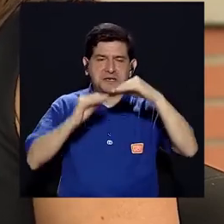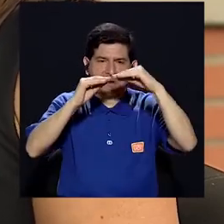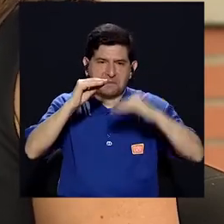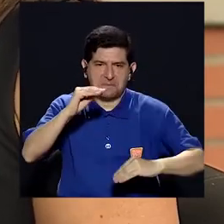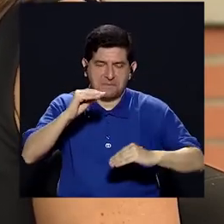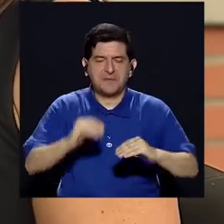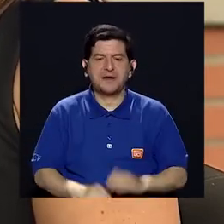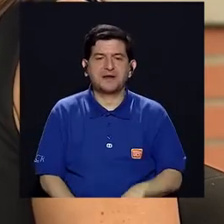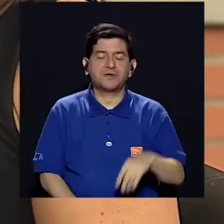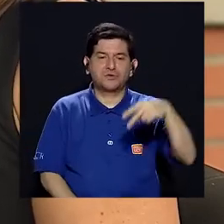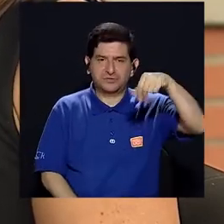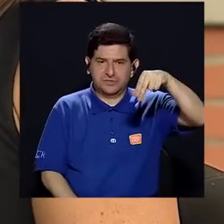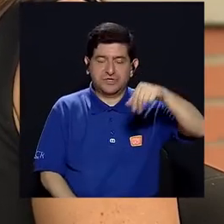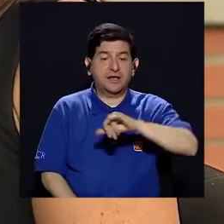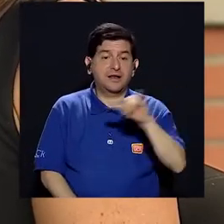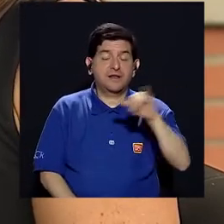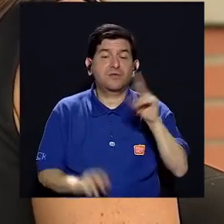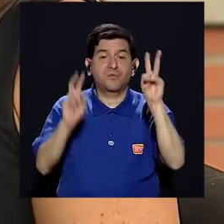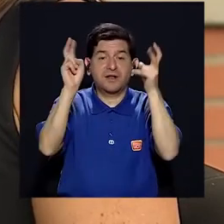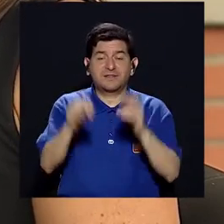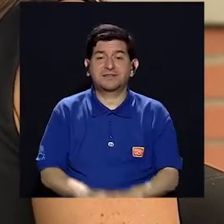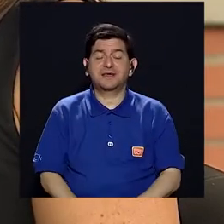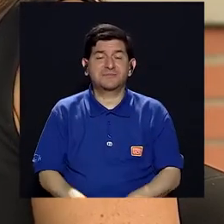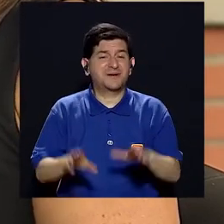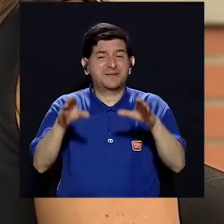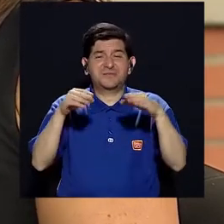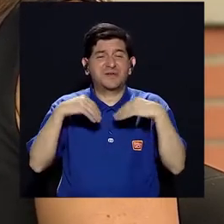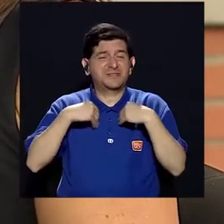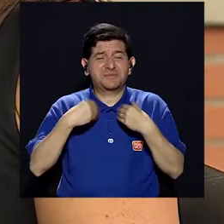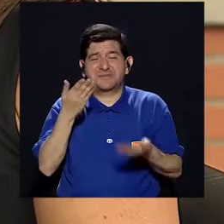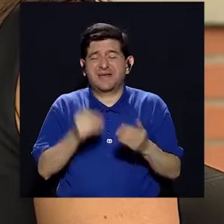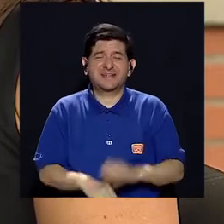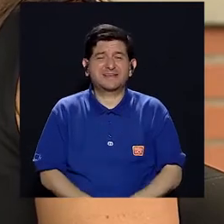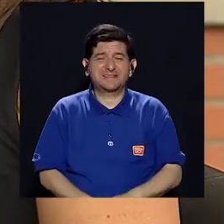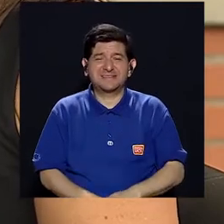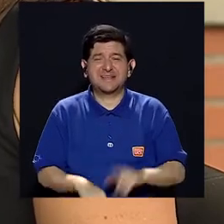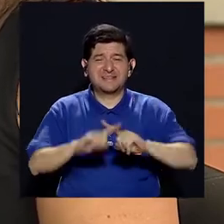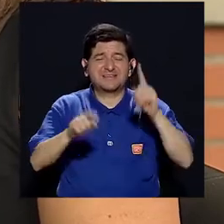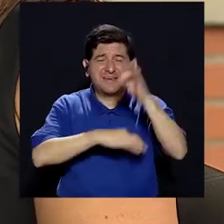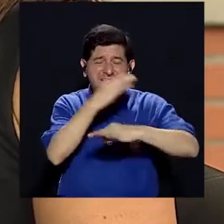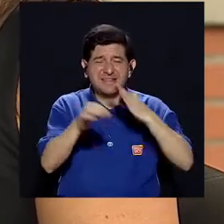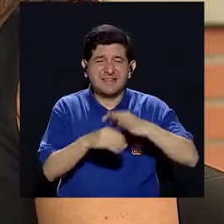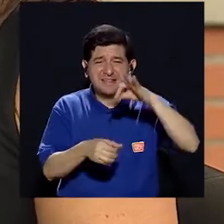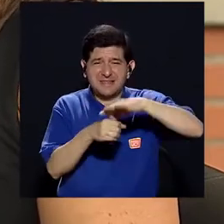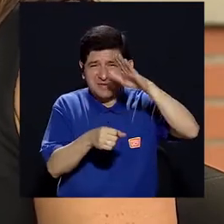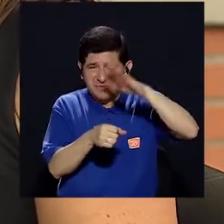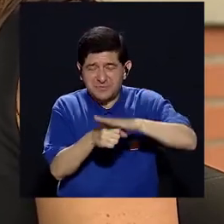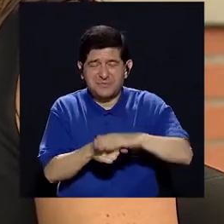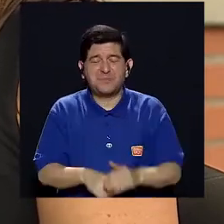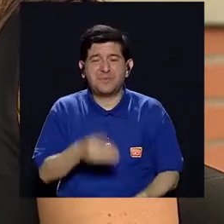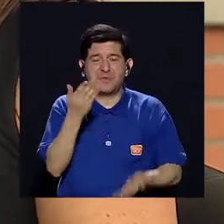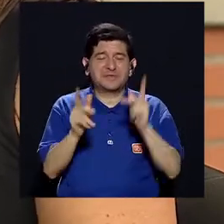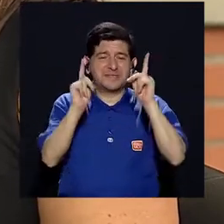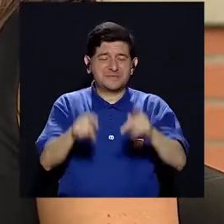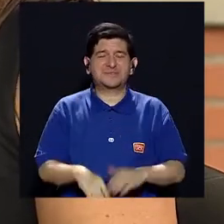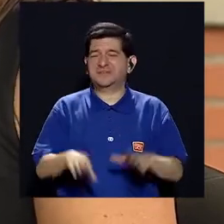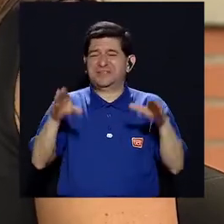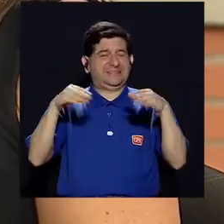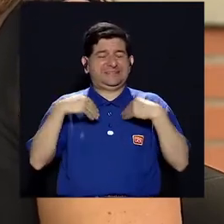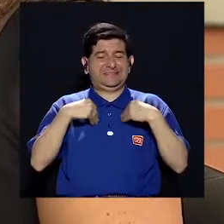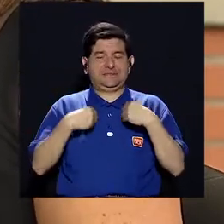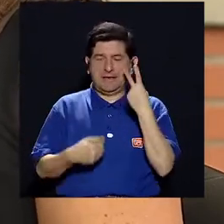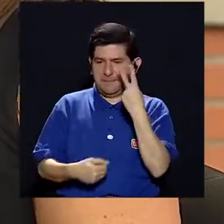bajas en sodio. Y luego también el tema de intolerancia a frutos secos o a nueces o a semillas. Si la persona tiene alguna alergia a